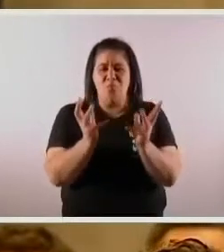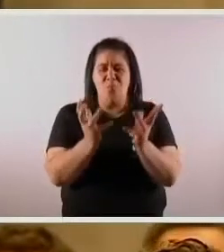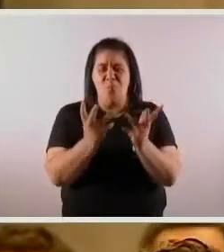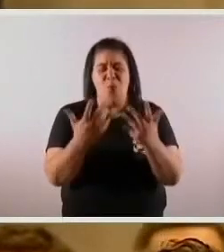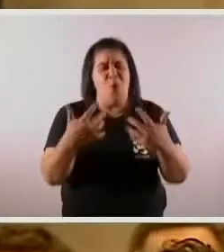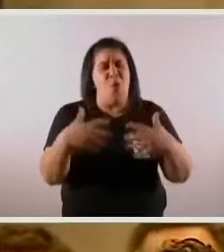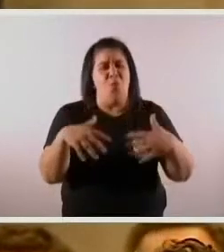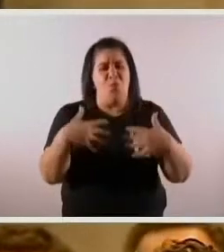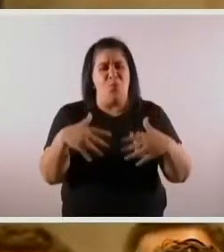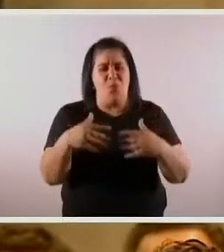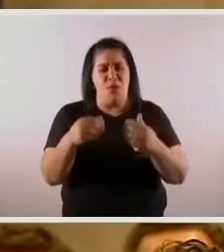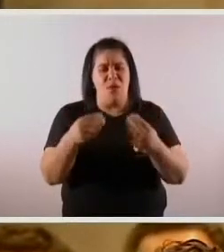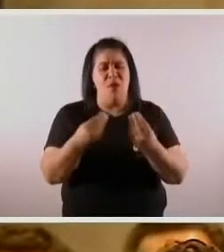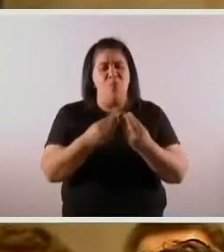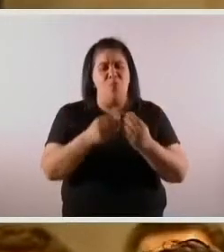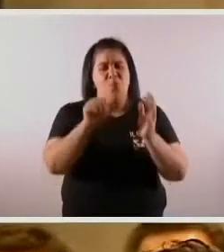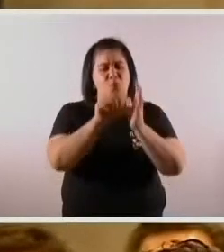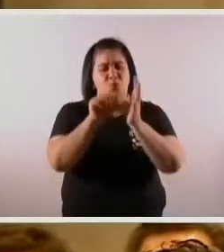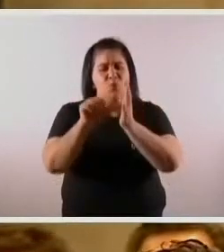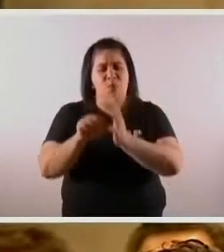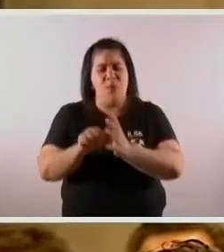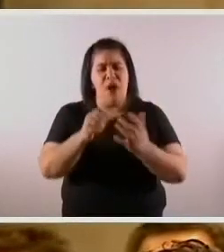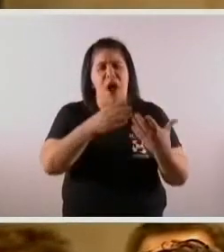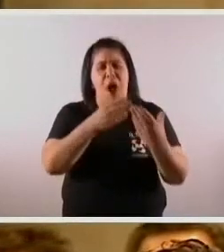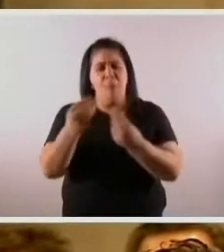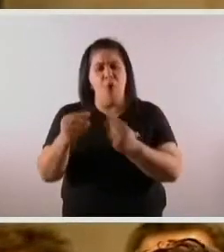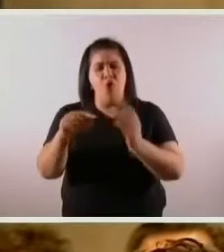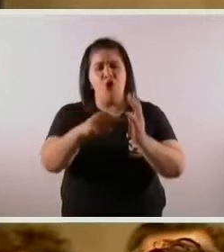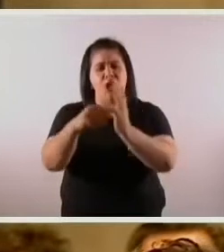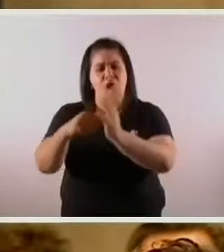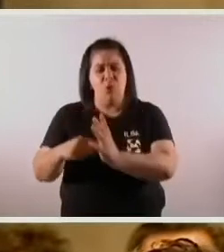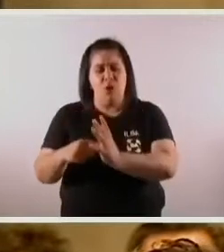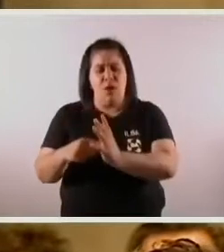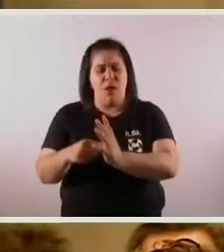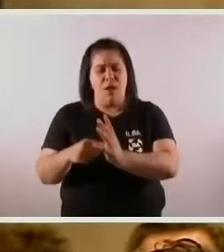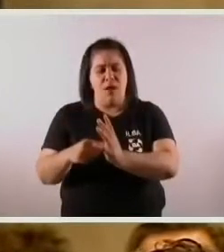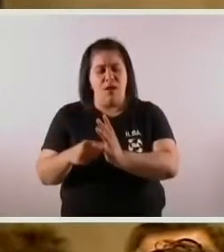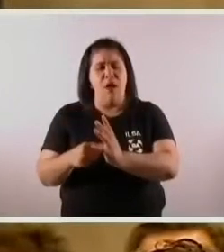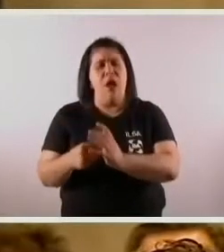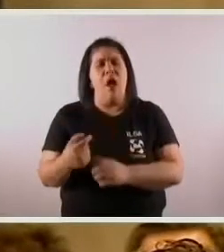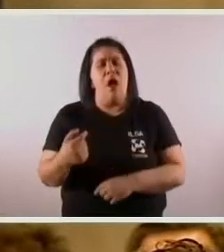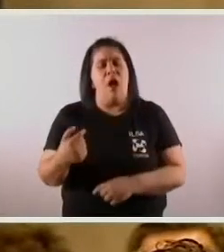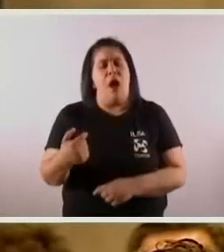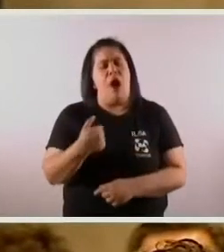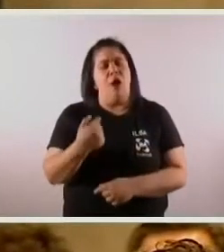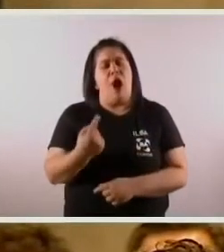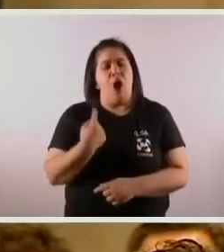mientras muchos países apoyan a las ciudades a nosotros nos desfinancian